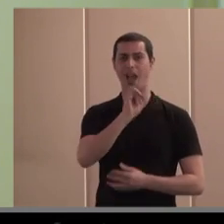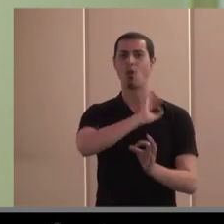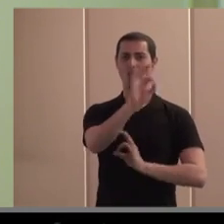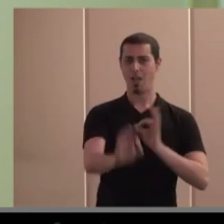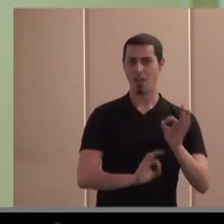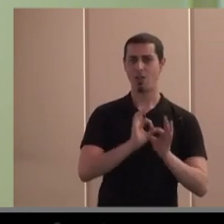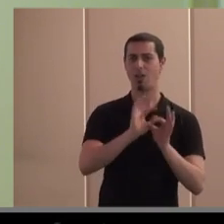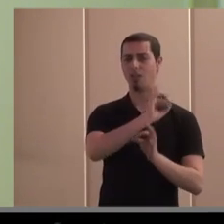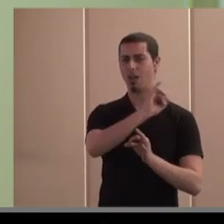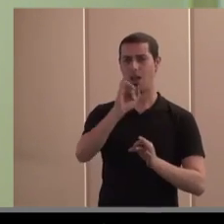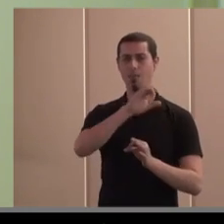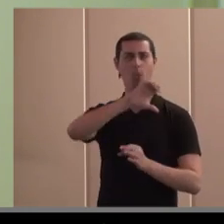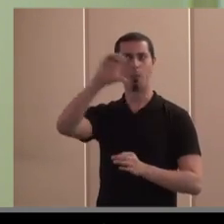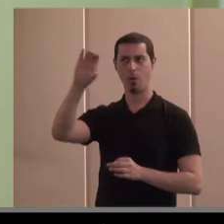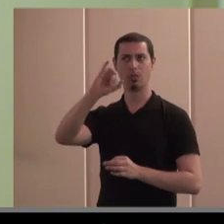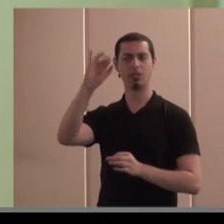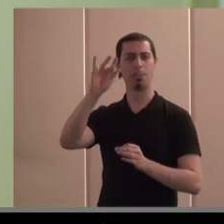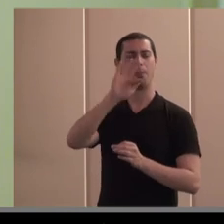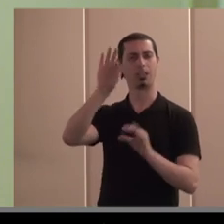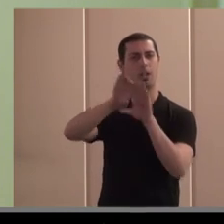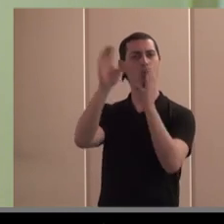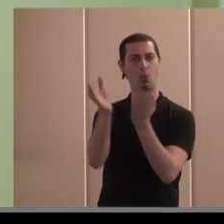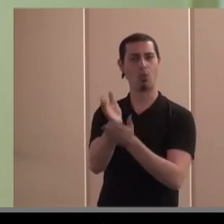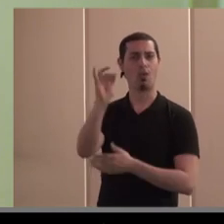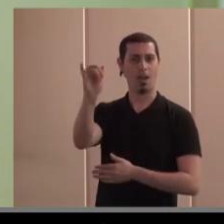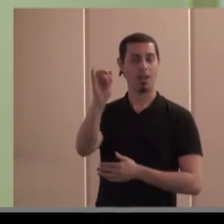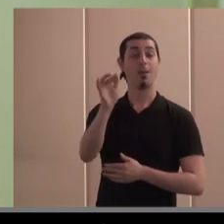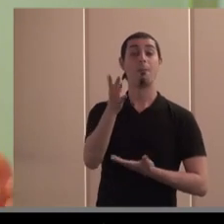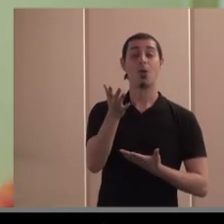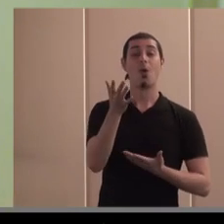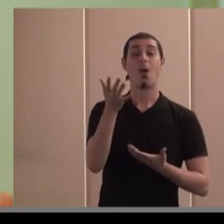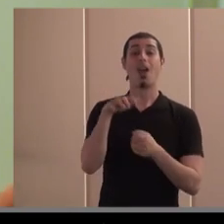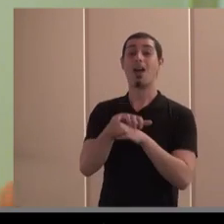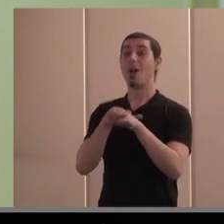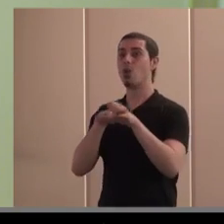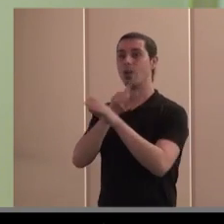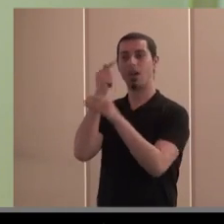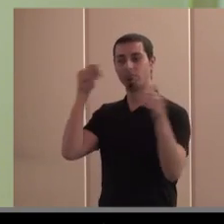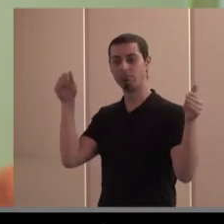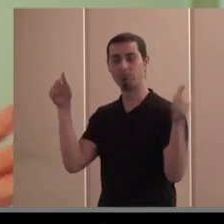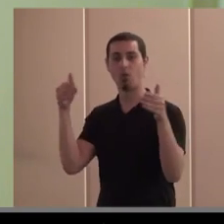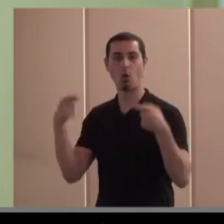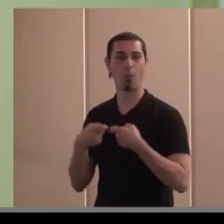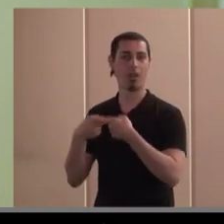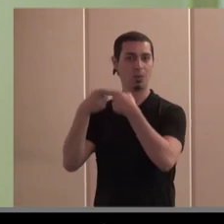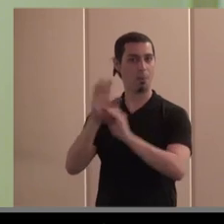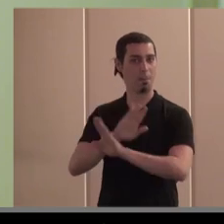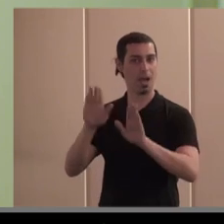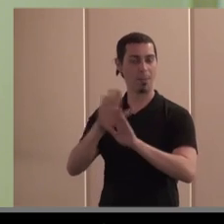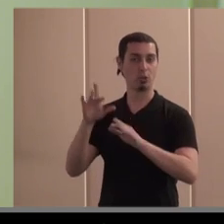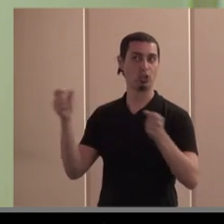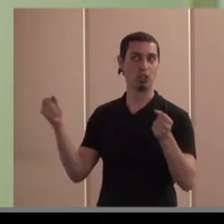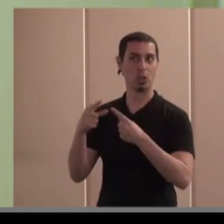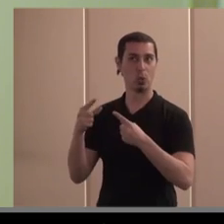organizaciones homólogos a nivel europeo y a nivel internacional muchos de ellos se engloban solamente al movimiento cooperativo y a las